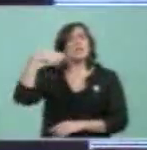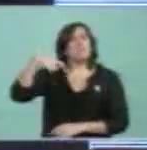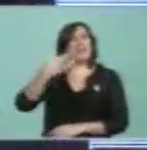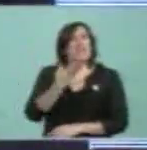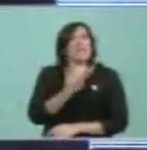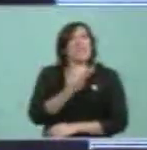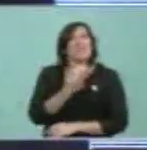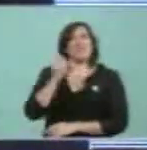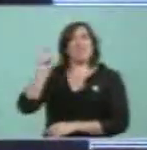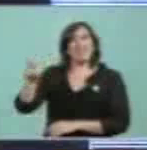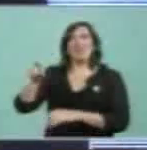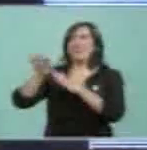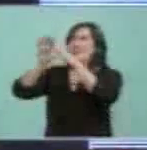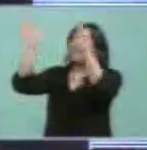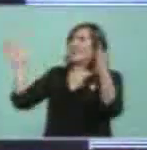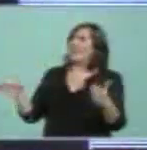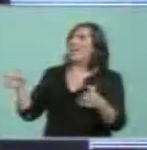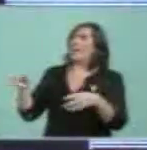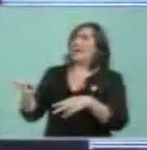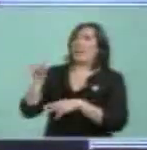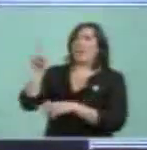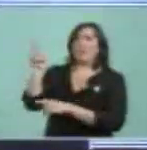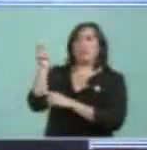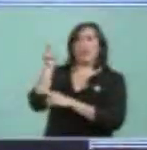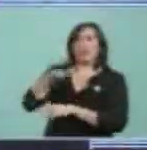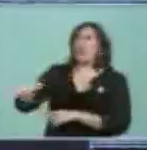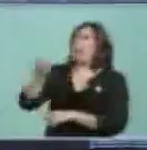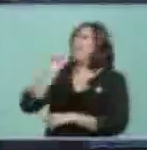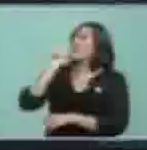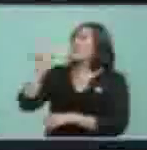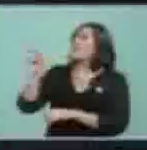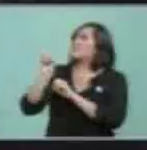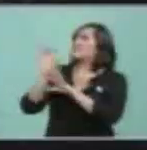iluminado con los colores patrios celeste y blanco